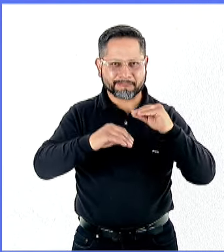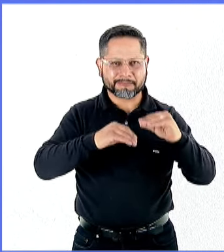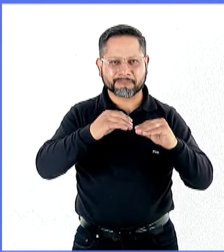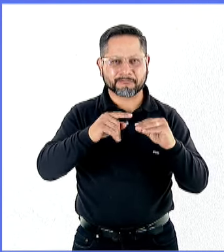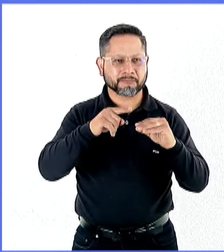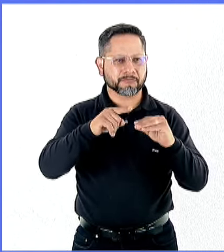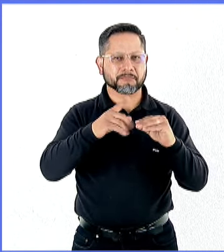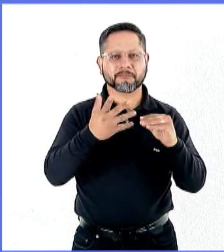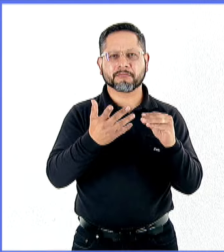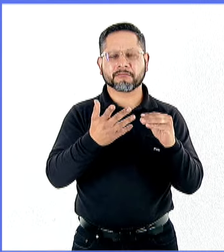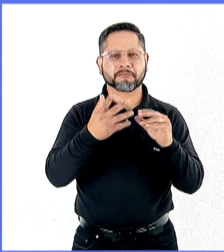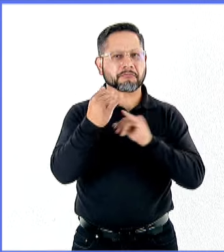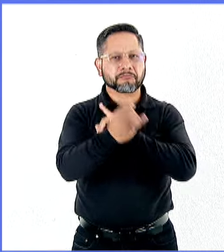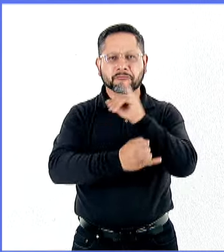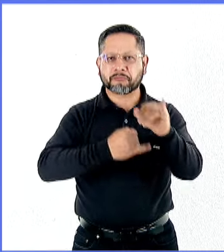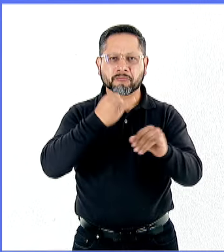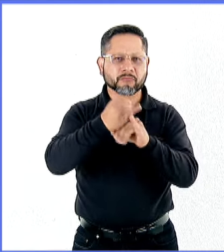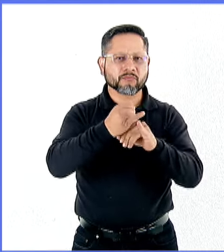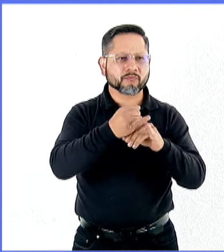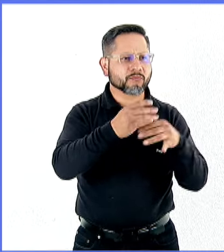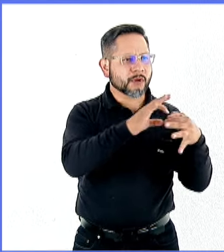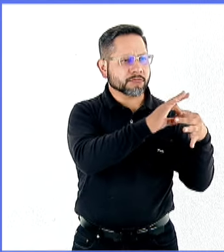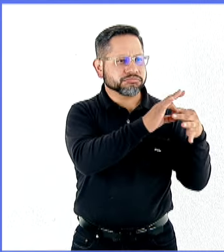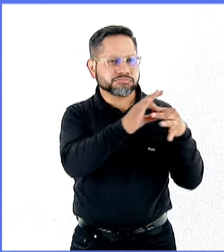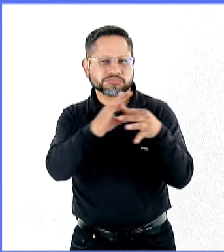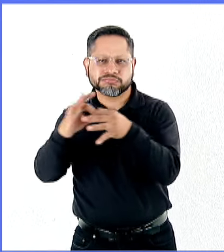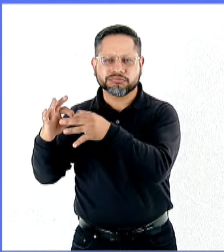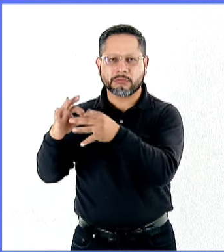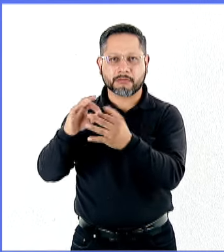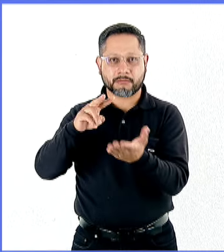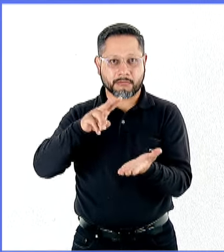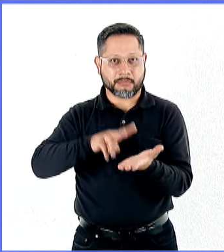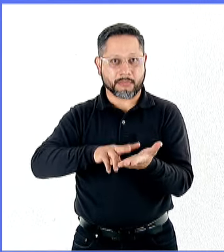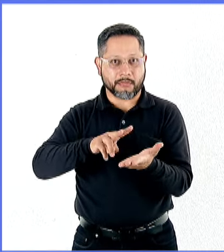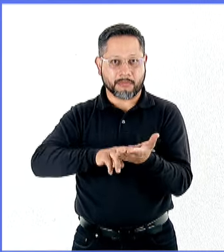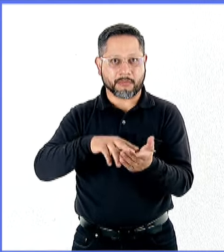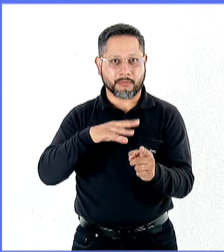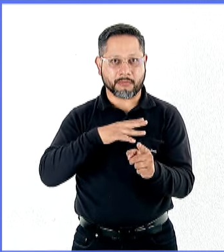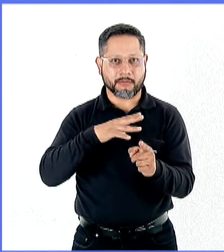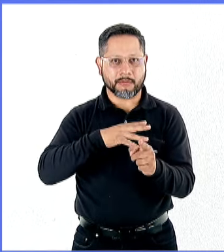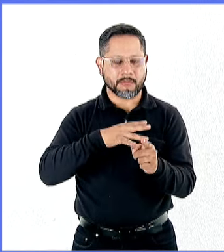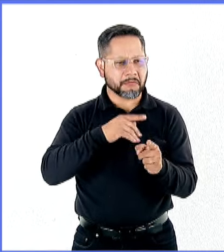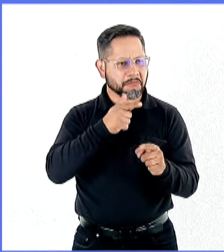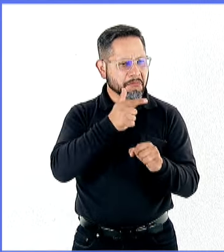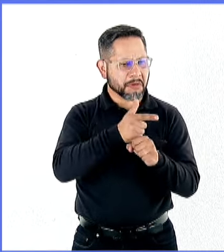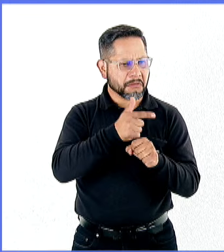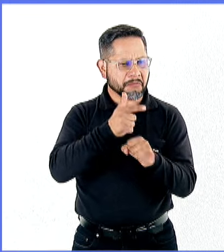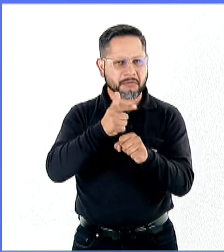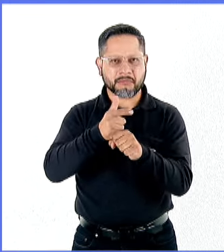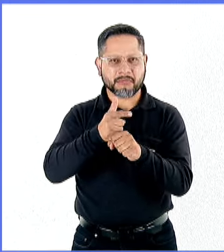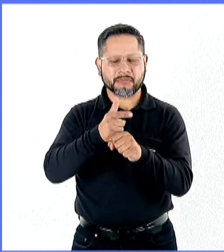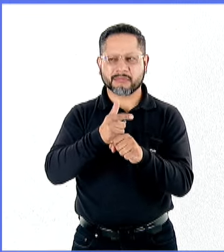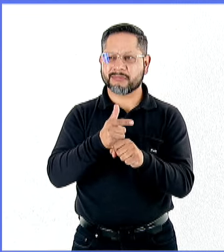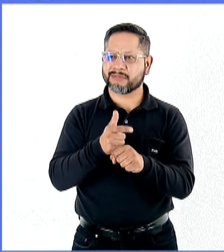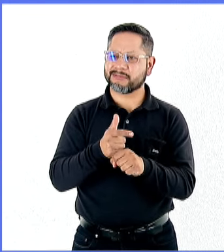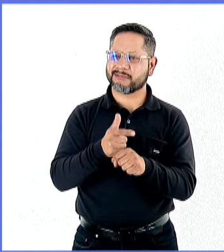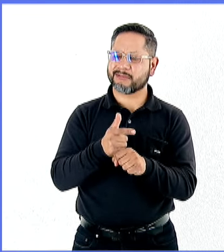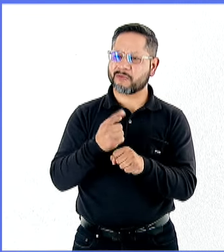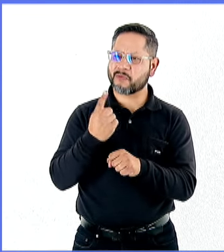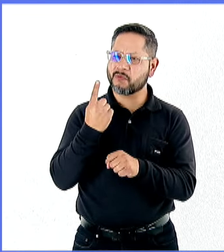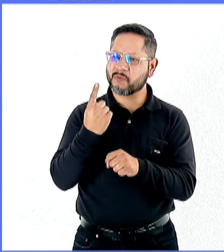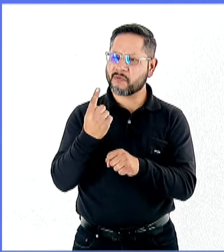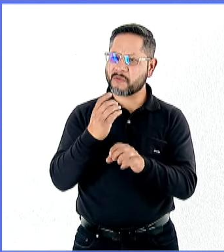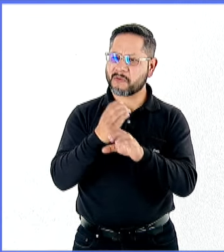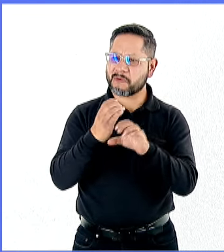internacionales de valor o cadenas globales de valor, que lo que intentan descifrar o decir es como un producto